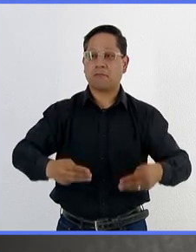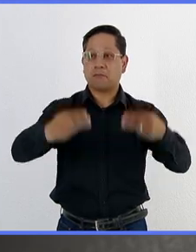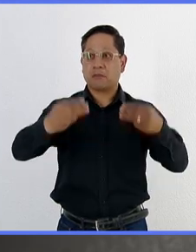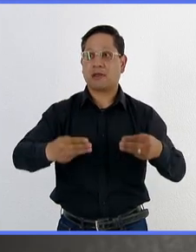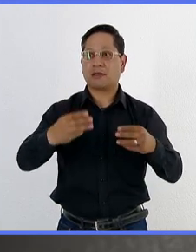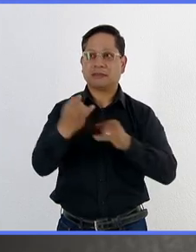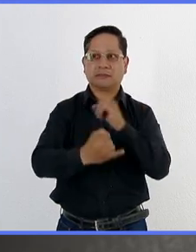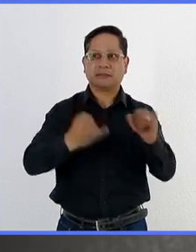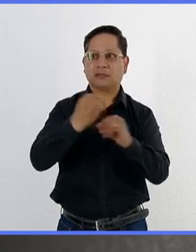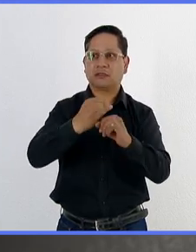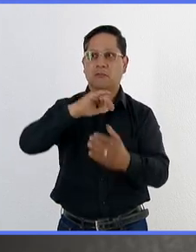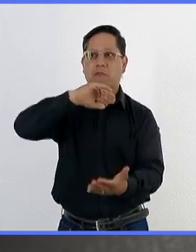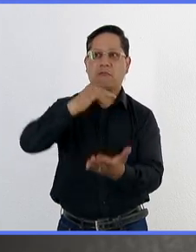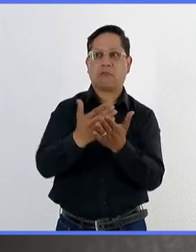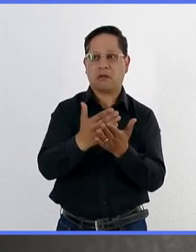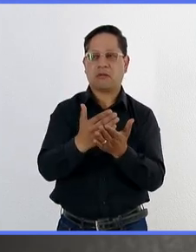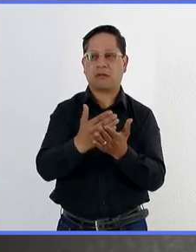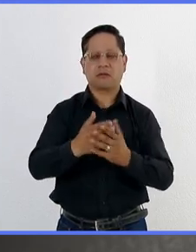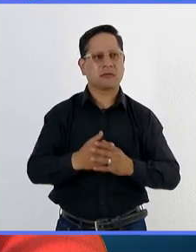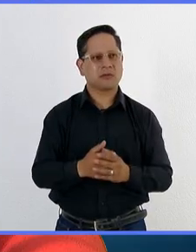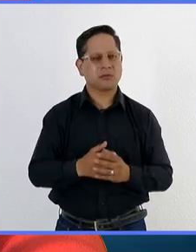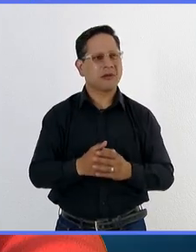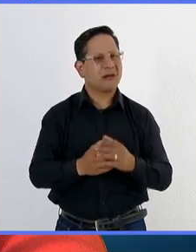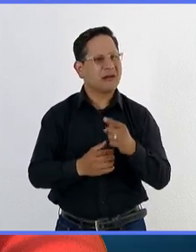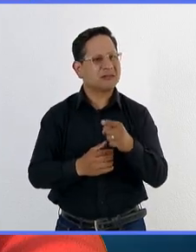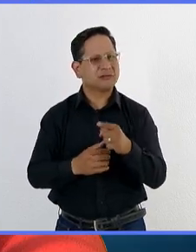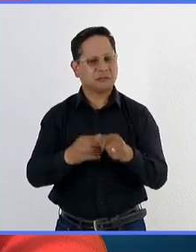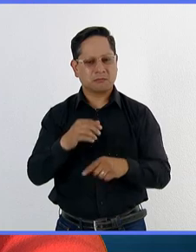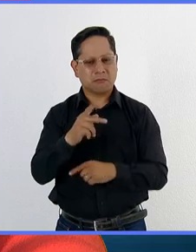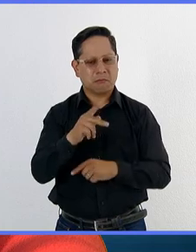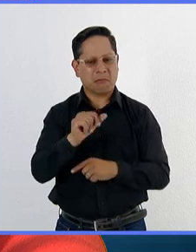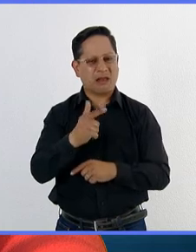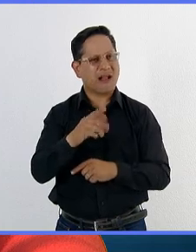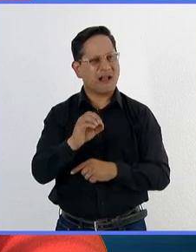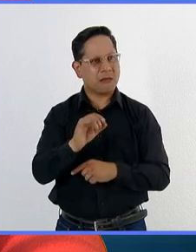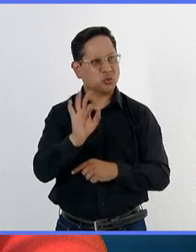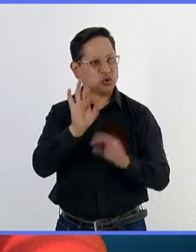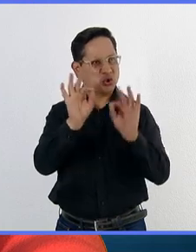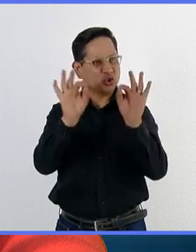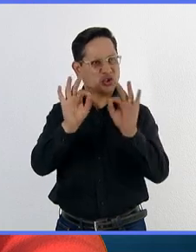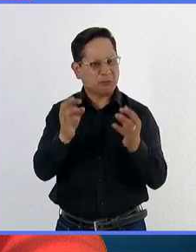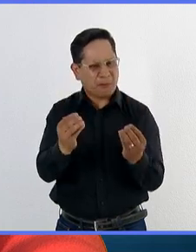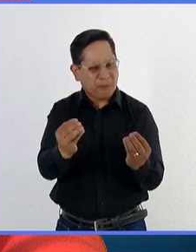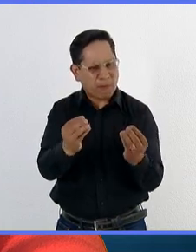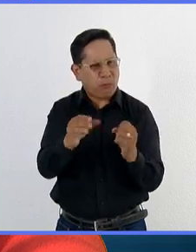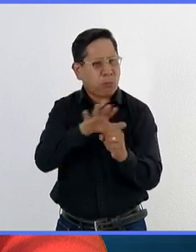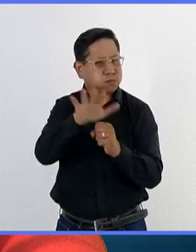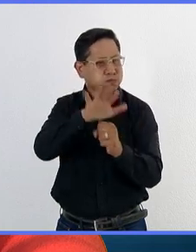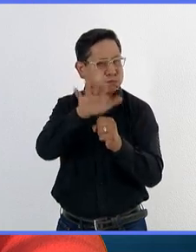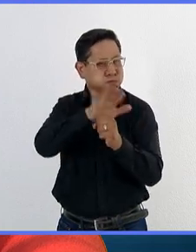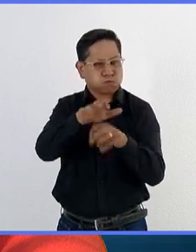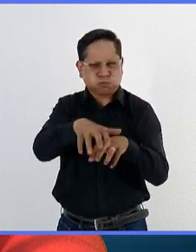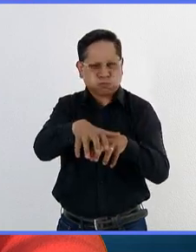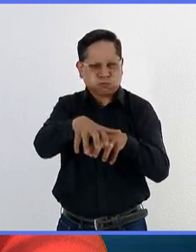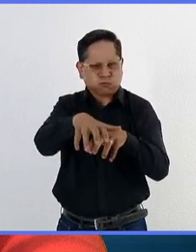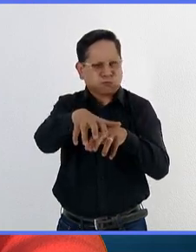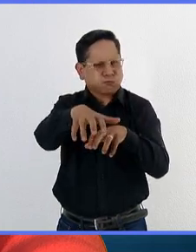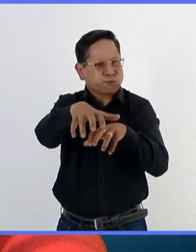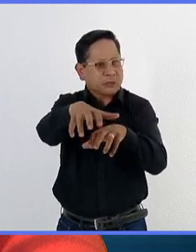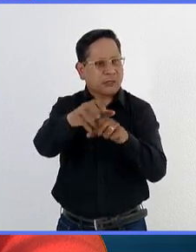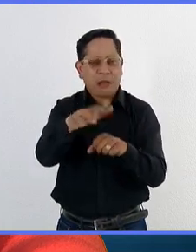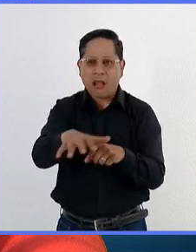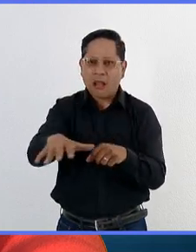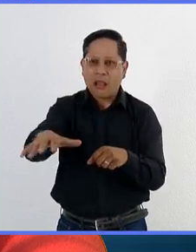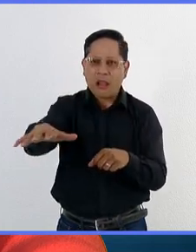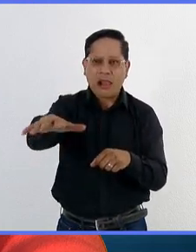internacionales. ¿Cuándo se considera una plaga? Es decir, que haya presencia de insectos y de moscas en los en